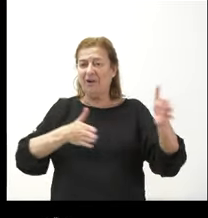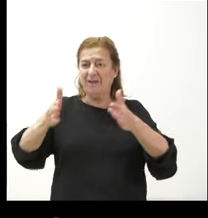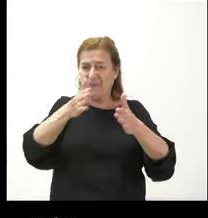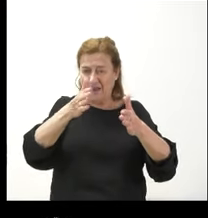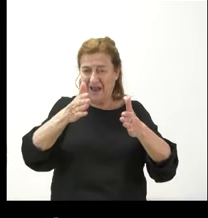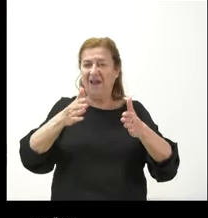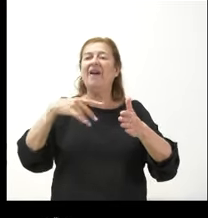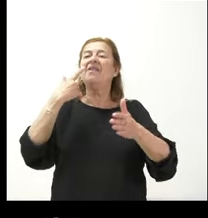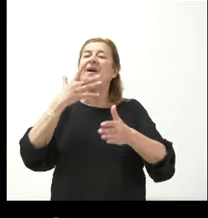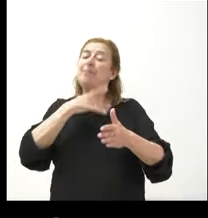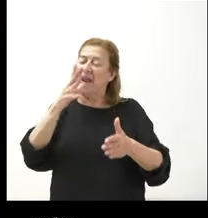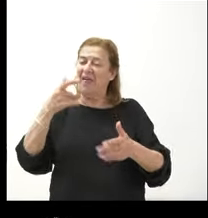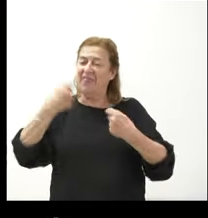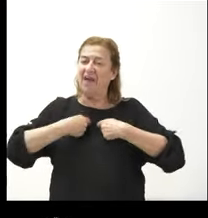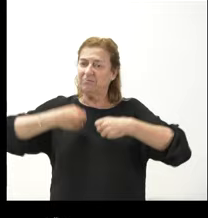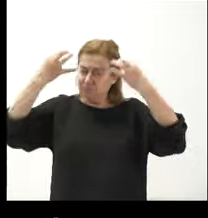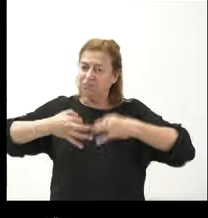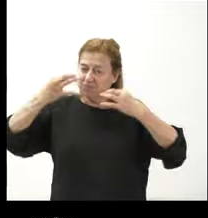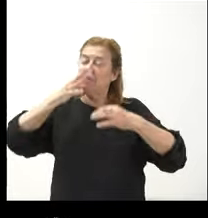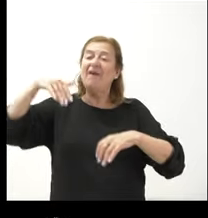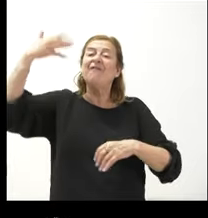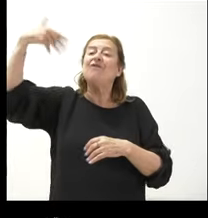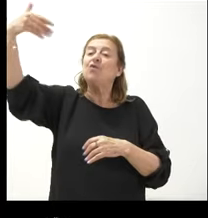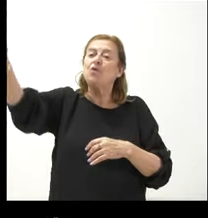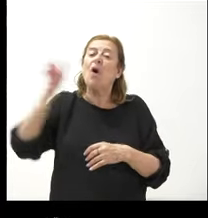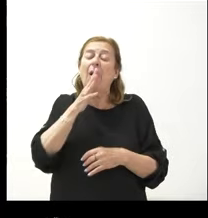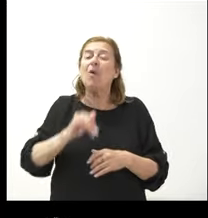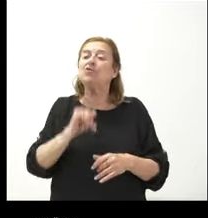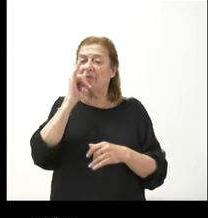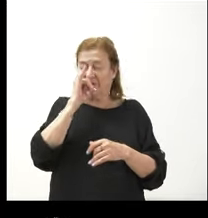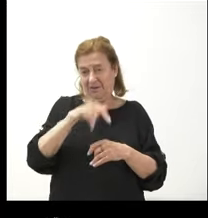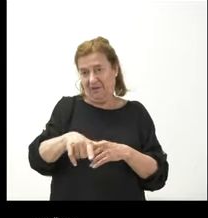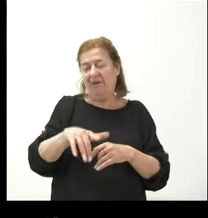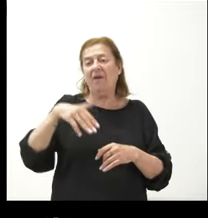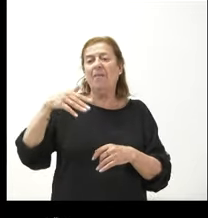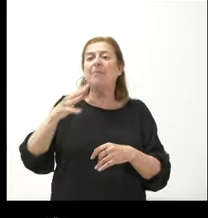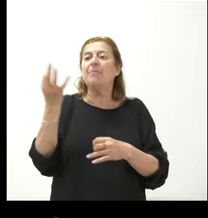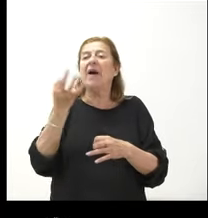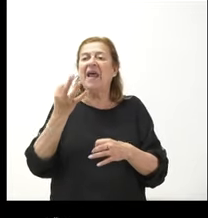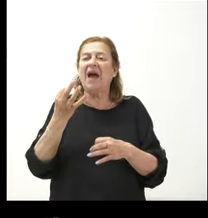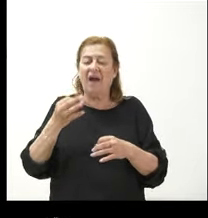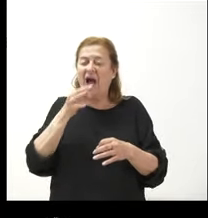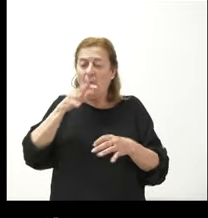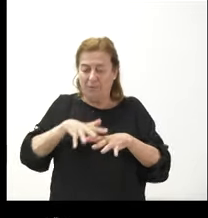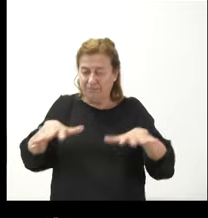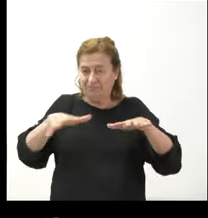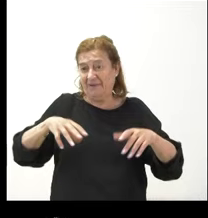según ellos a garantizar de cara a futuro el agua suficiente para ese regadío